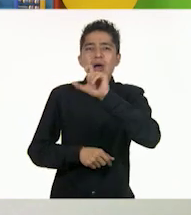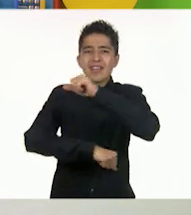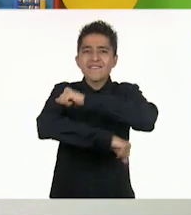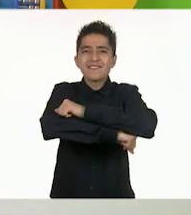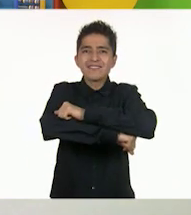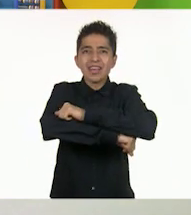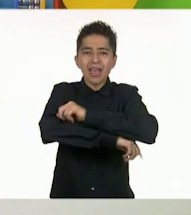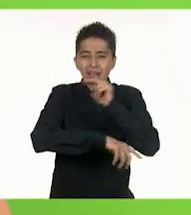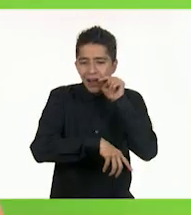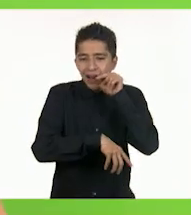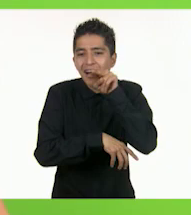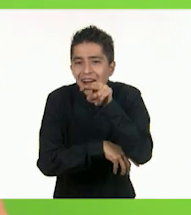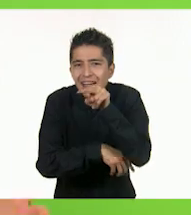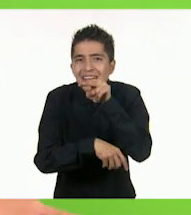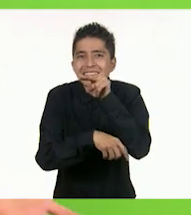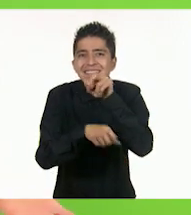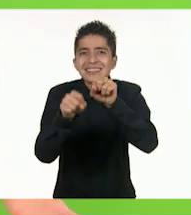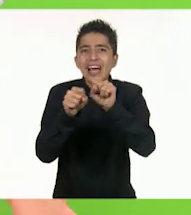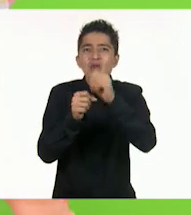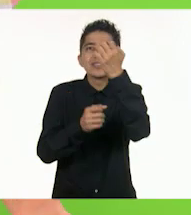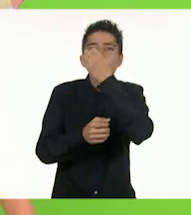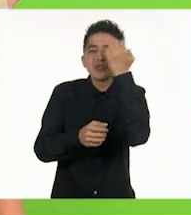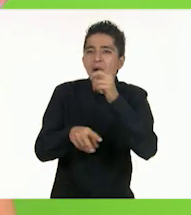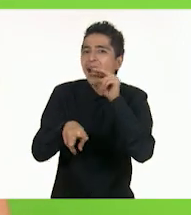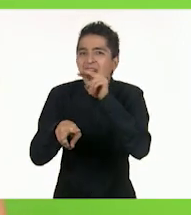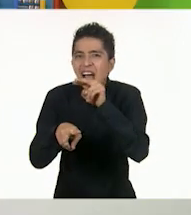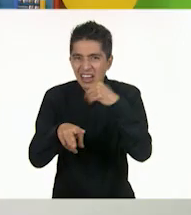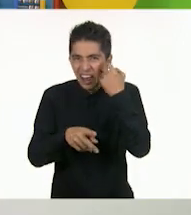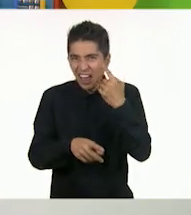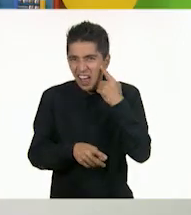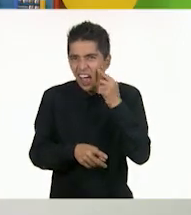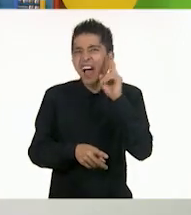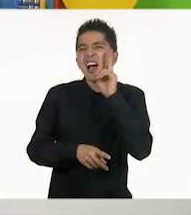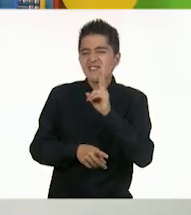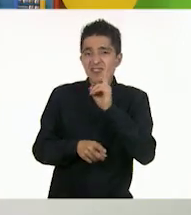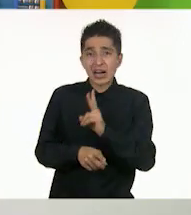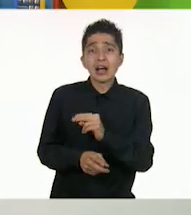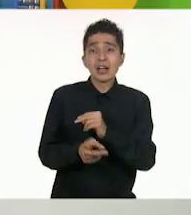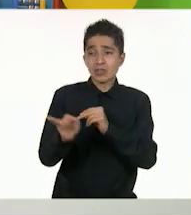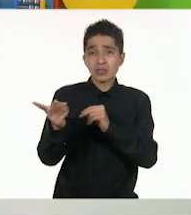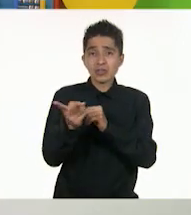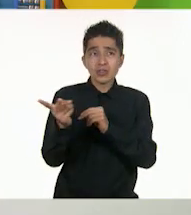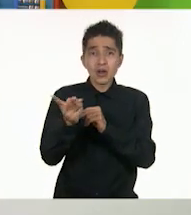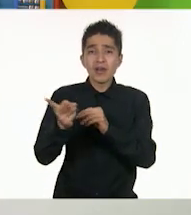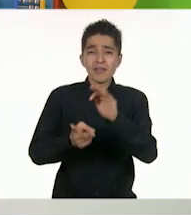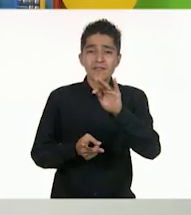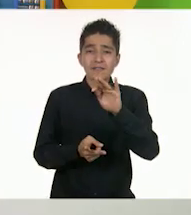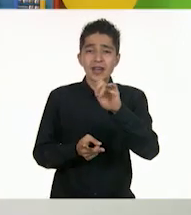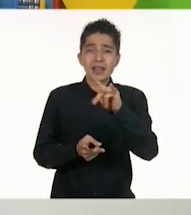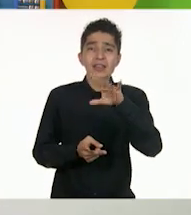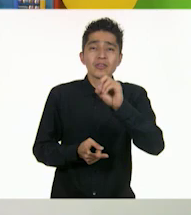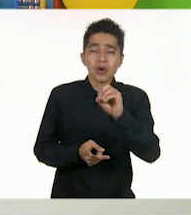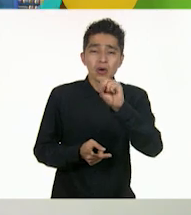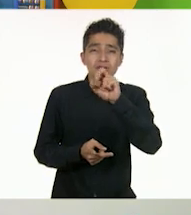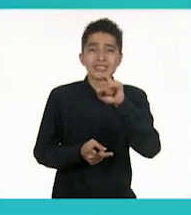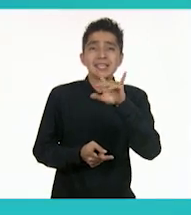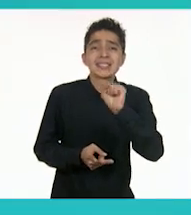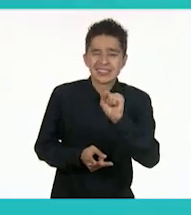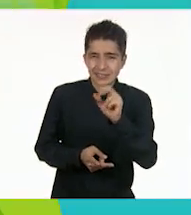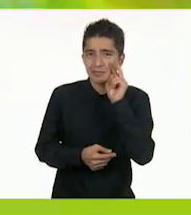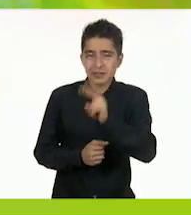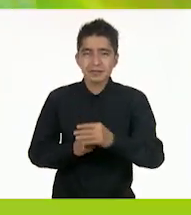ventana del salón? ¡Ay, sí, sí, quiero escucharlo! Ellos son Monserratio Siris. Pues vamos a verlos.